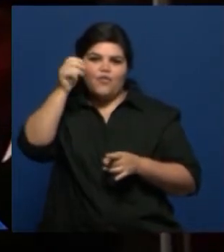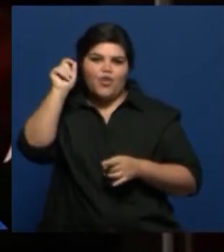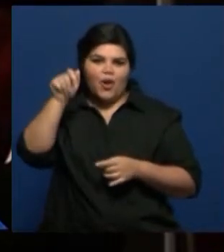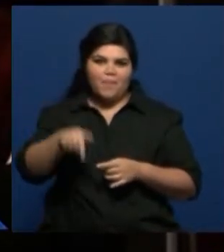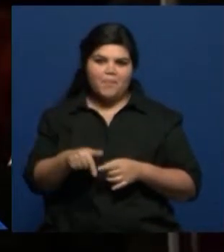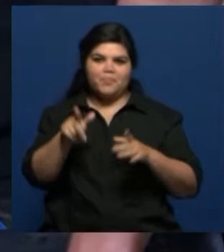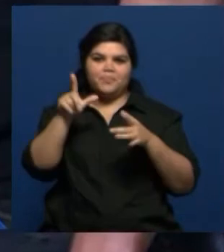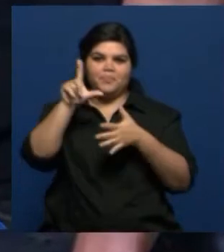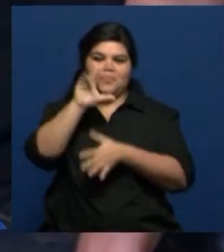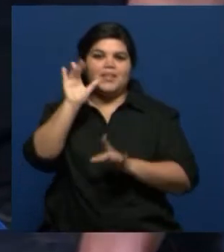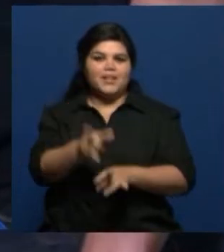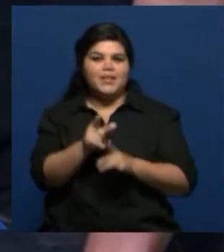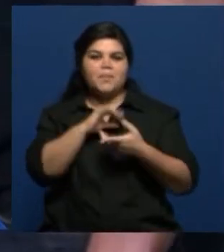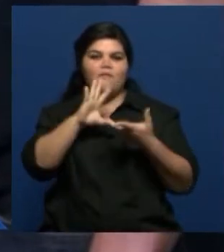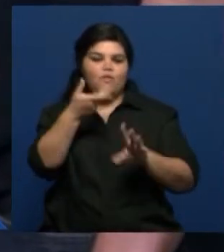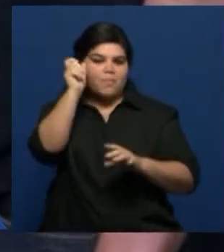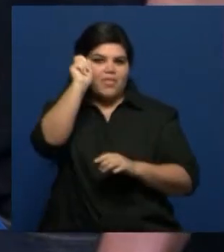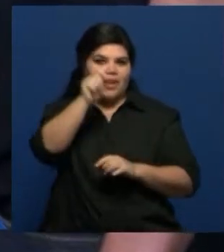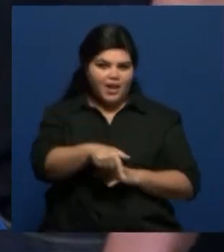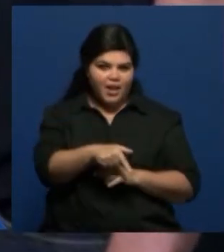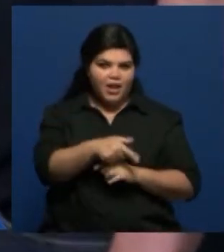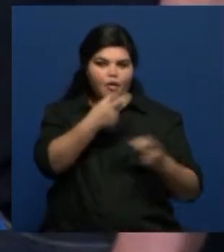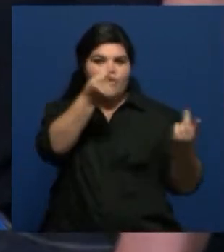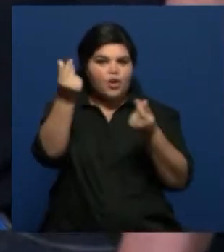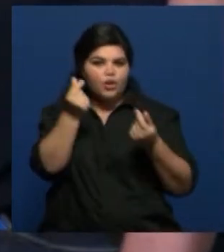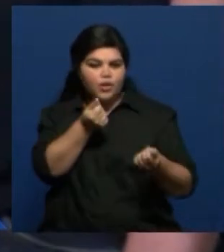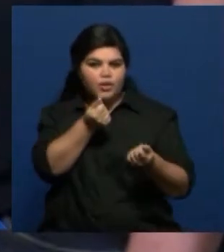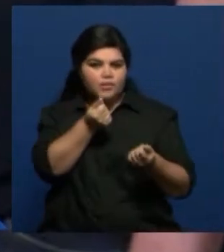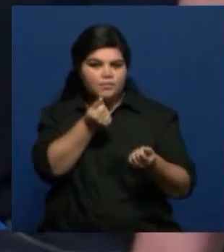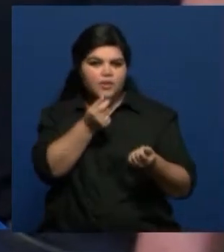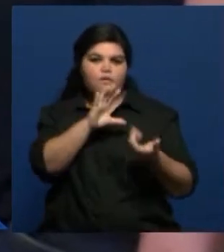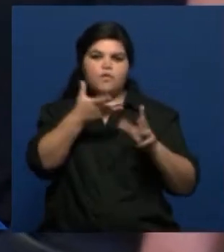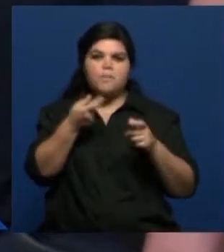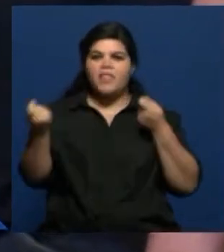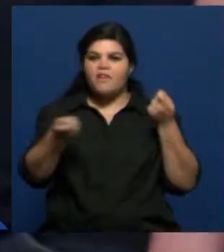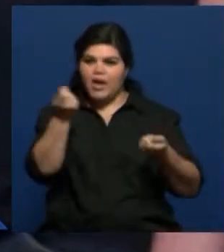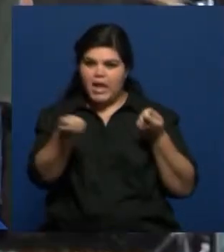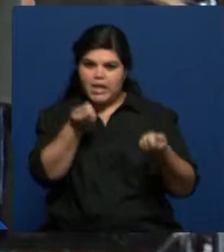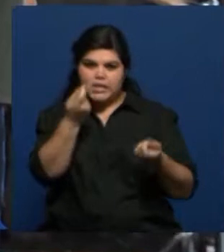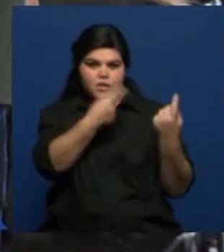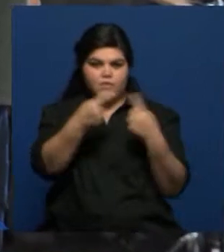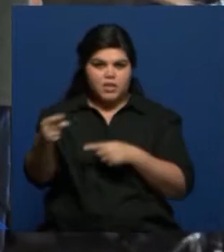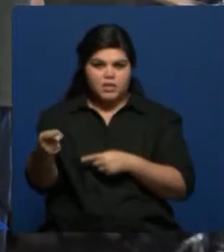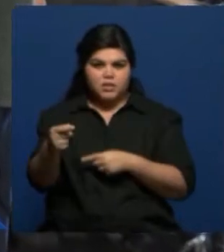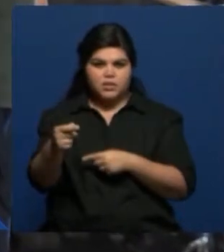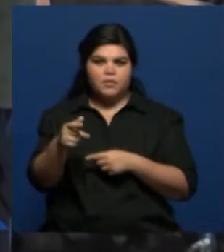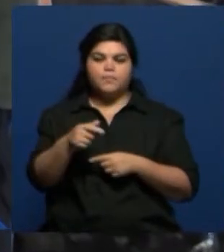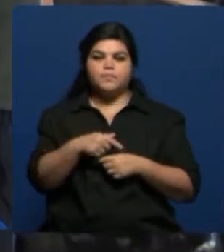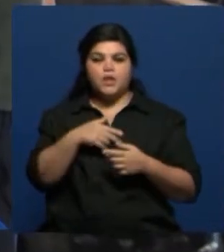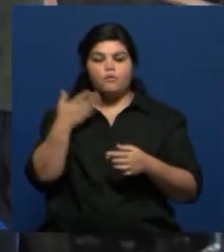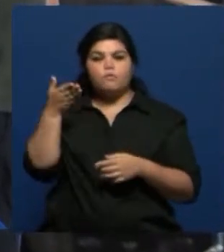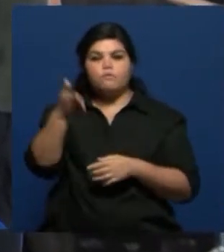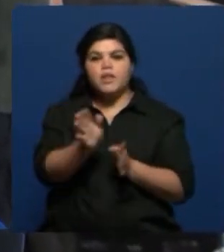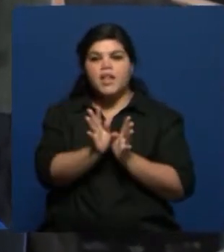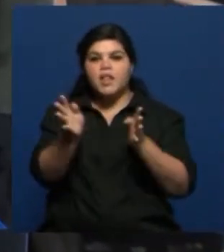folclore de nuestro país. Estando en eso, manejándome en ese ambiente, me acerqué al Depar a